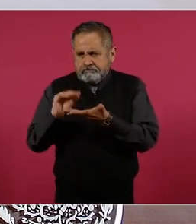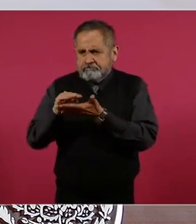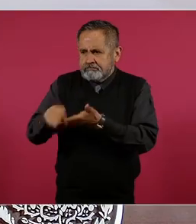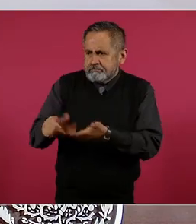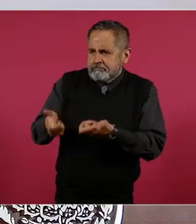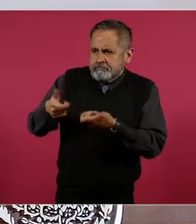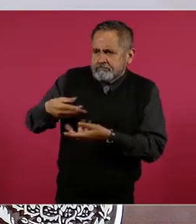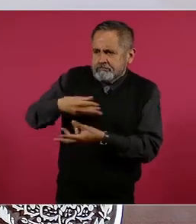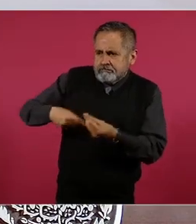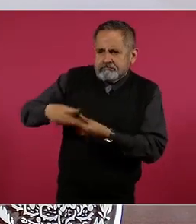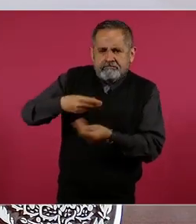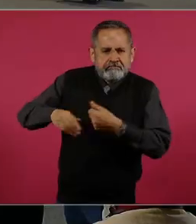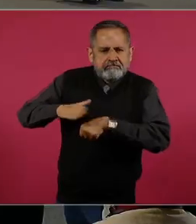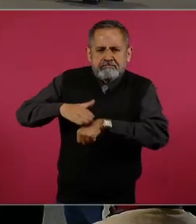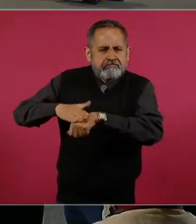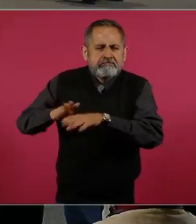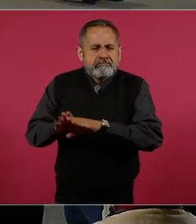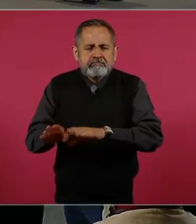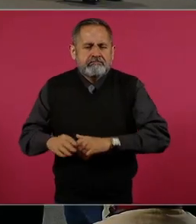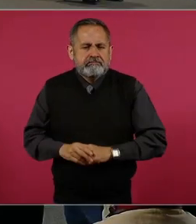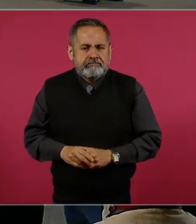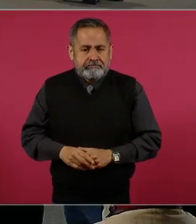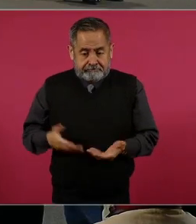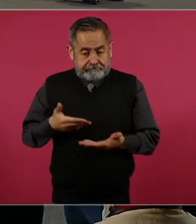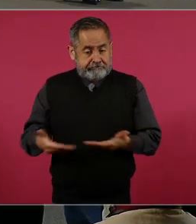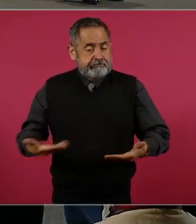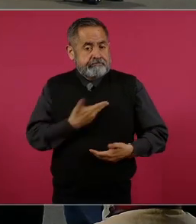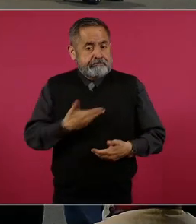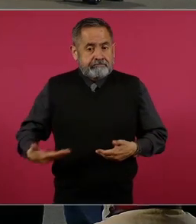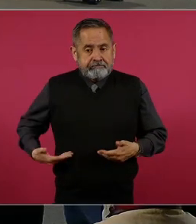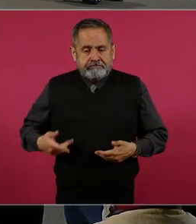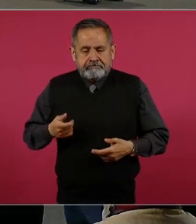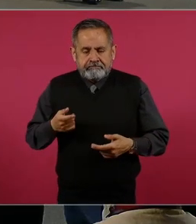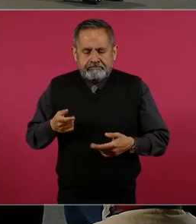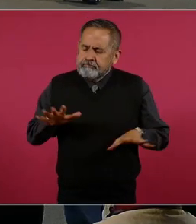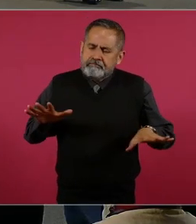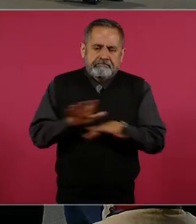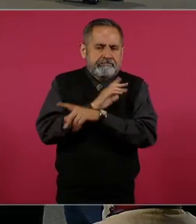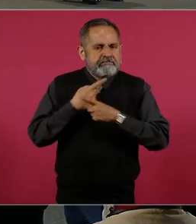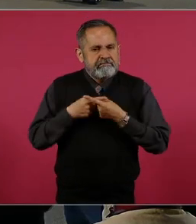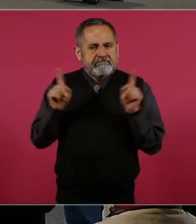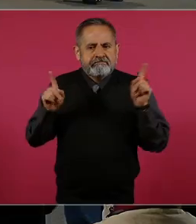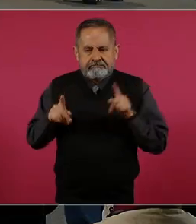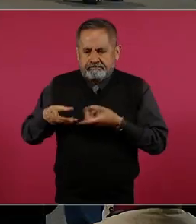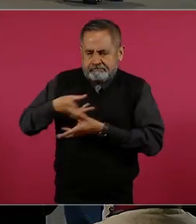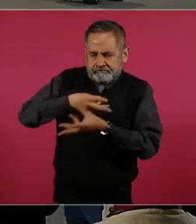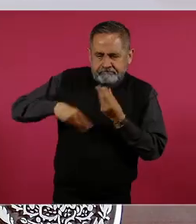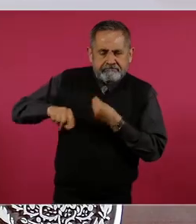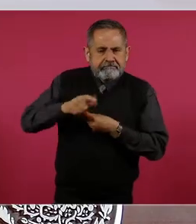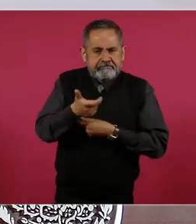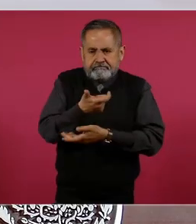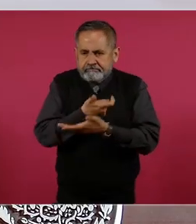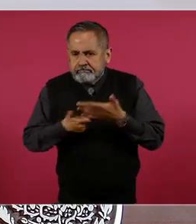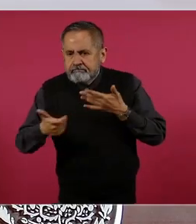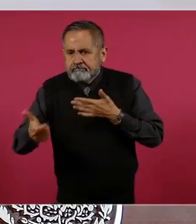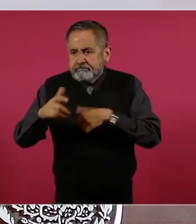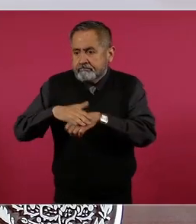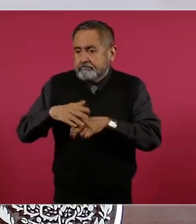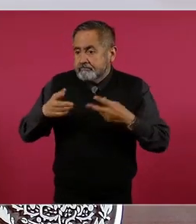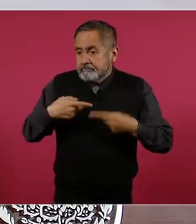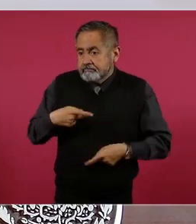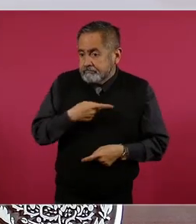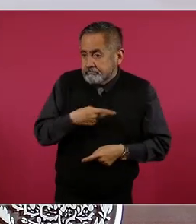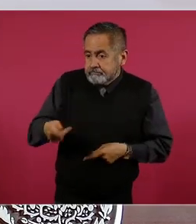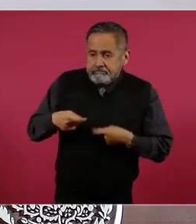física y social. En la presente administración se ha reconfigurado el gasto en favor de la población más vulnerable, asegurando el derecho